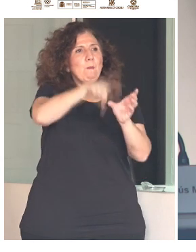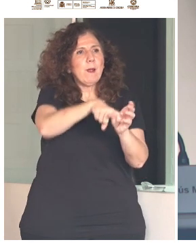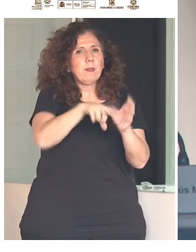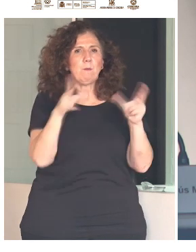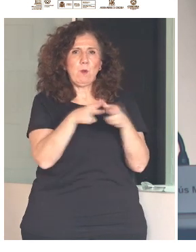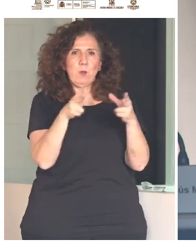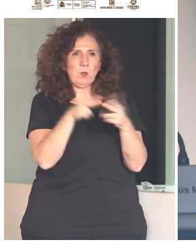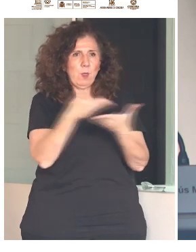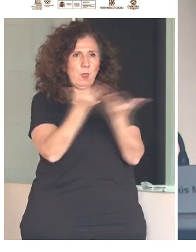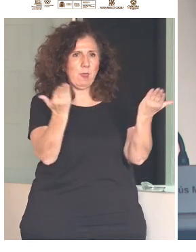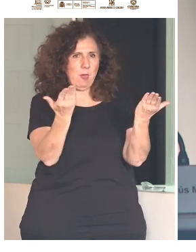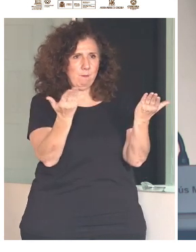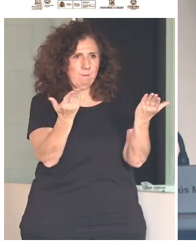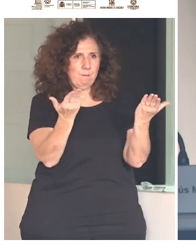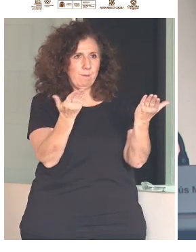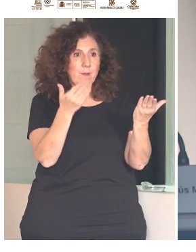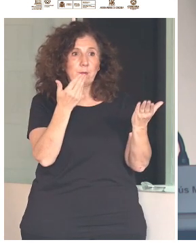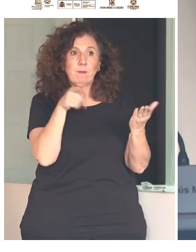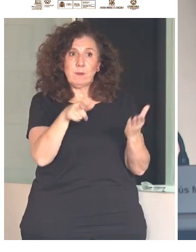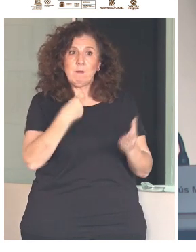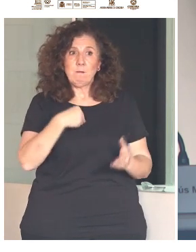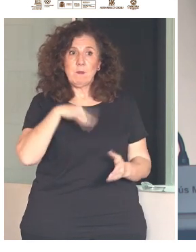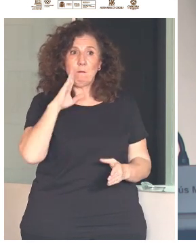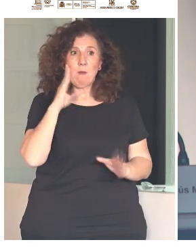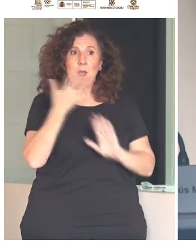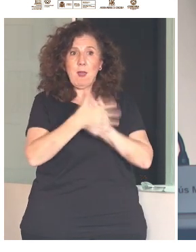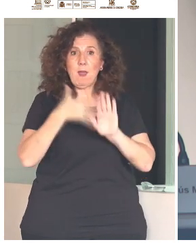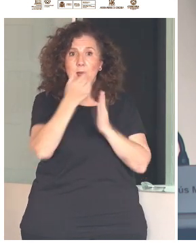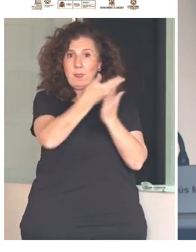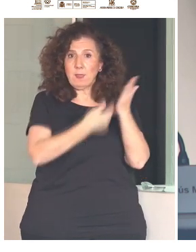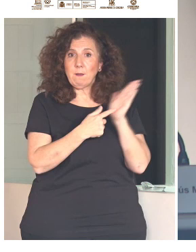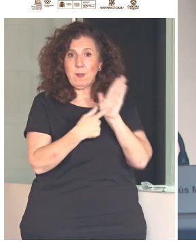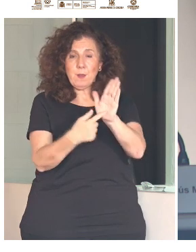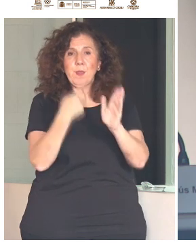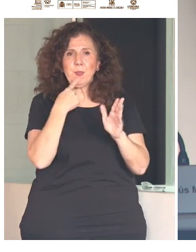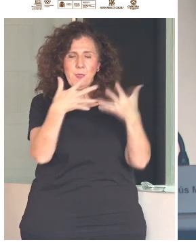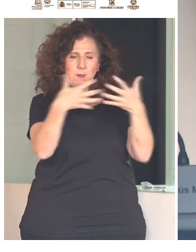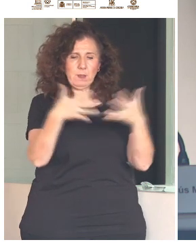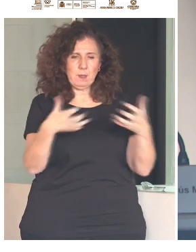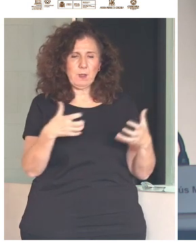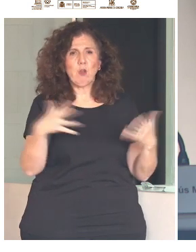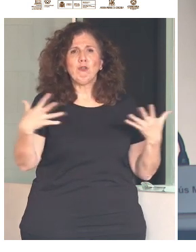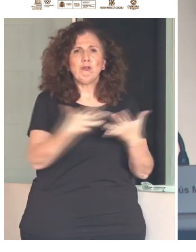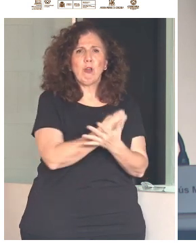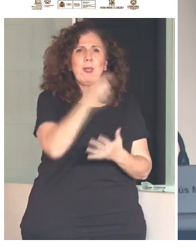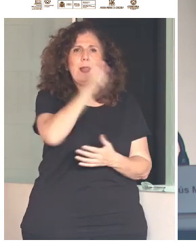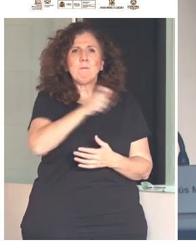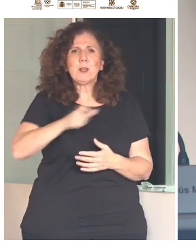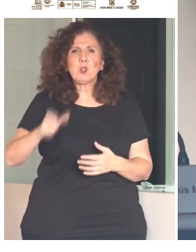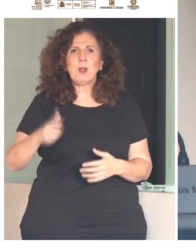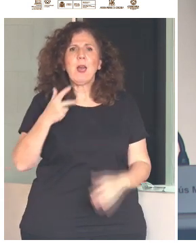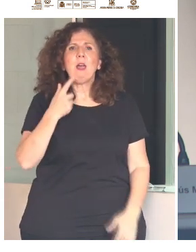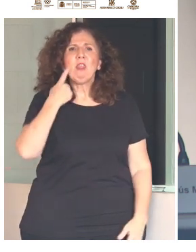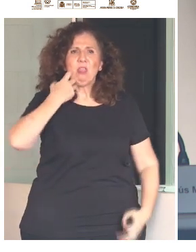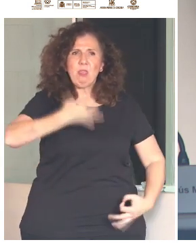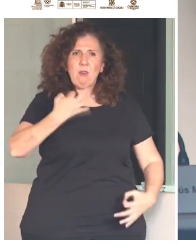En la propia Declaración se dice esto. Y dice, y leo textual, que toda la persona tiene deberes respecto a la